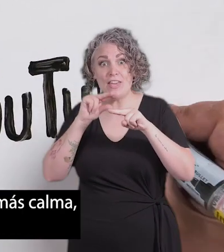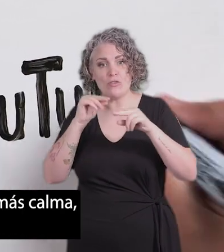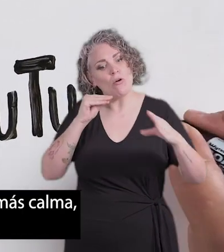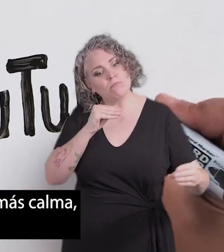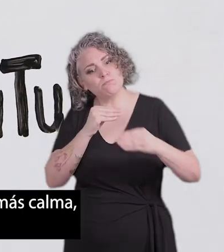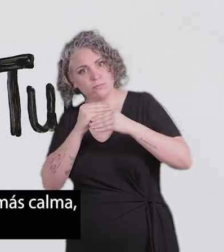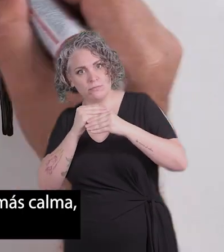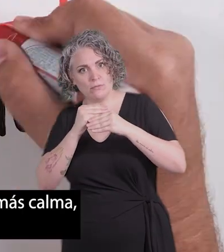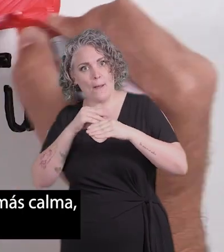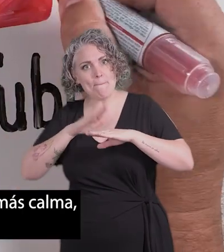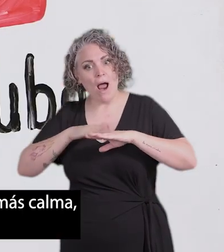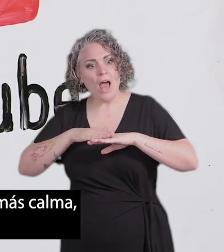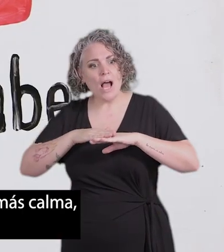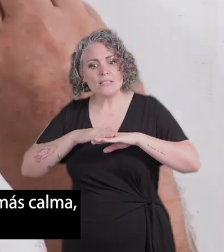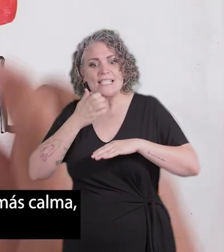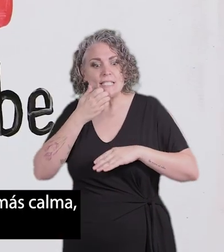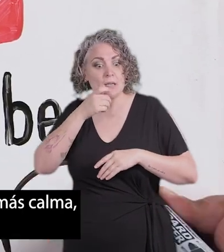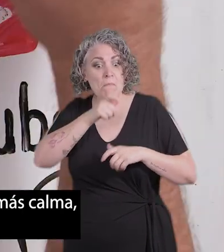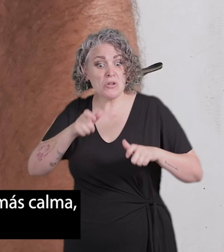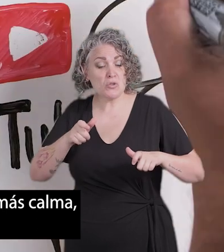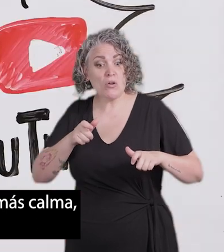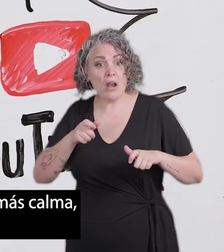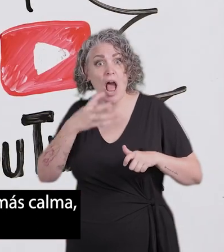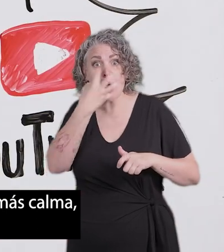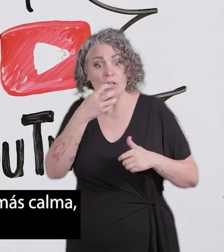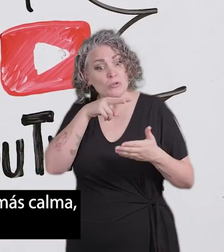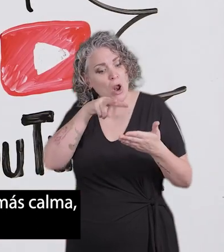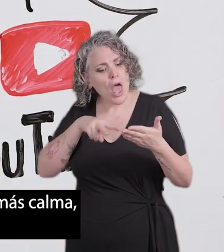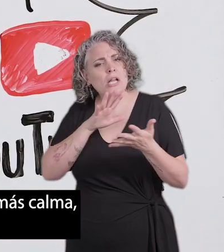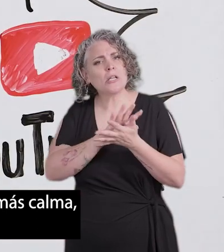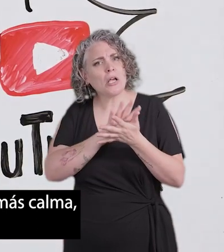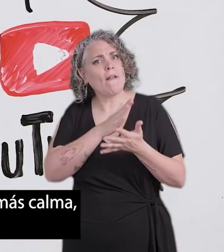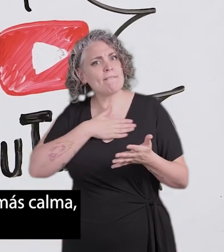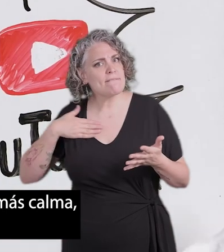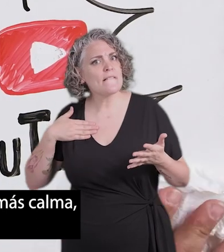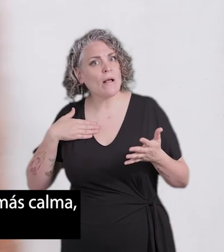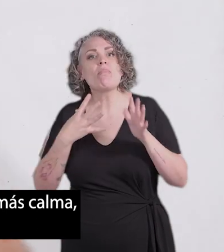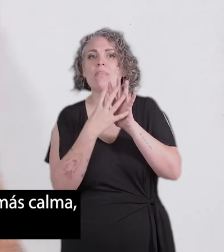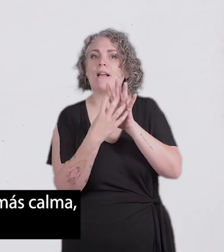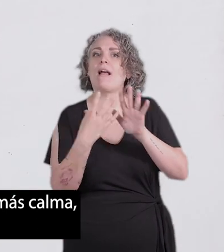Para que quien desee trabajar el cuento con más calma Pueda descargarlo